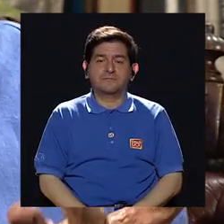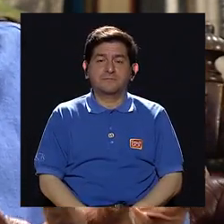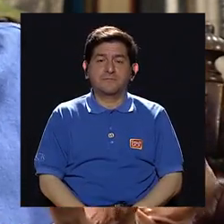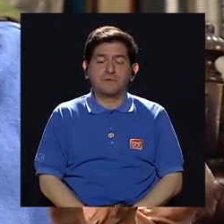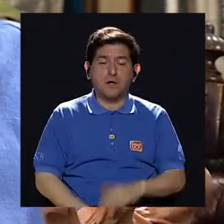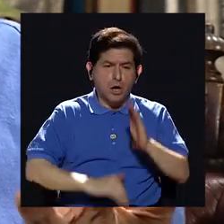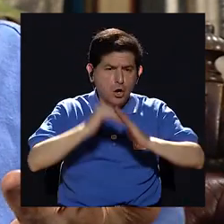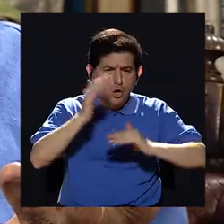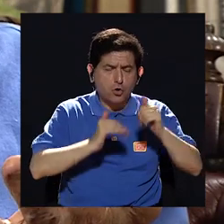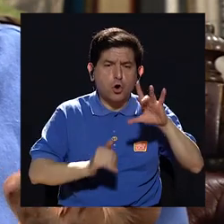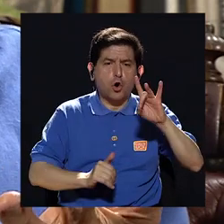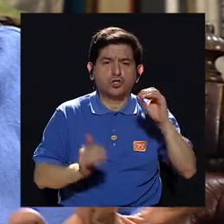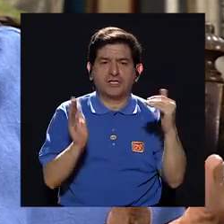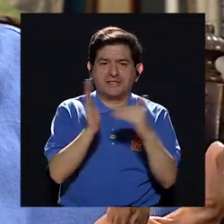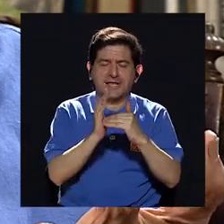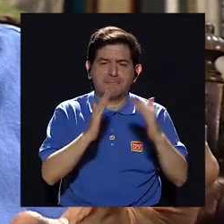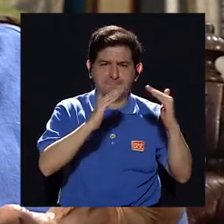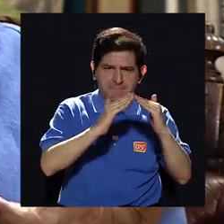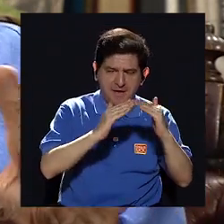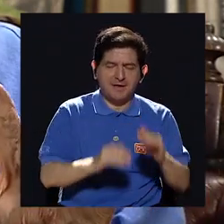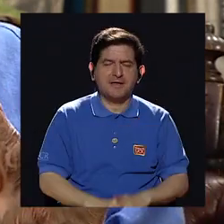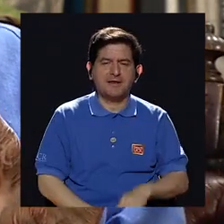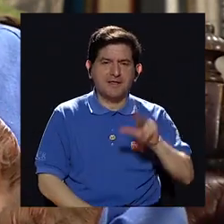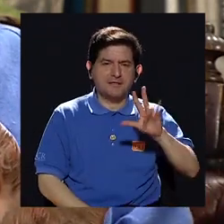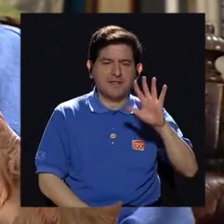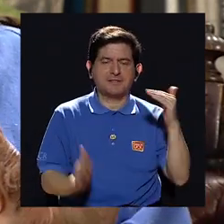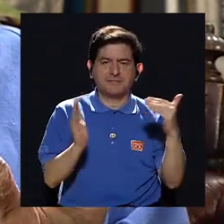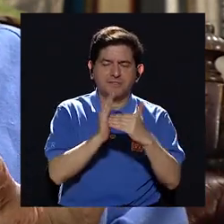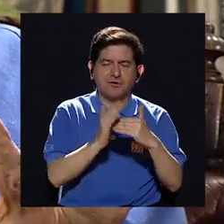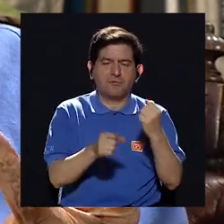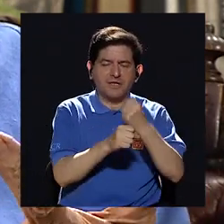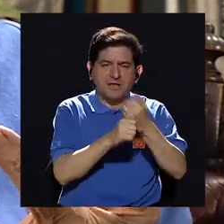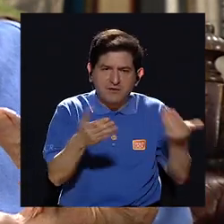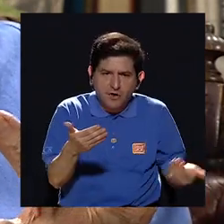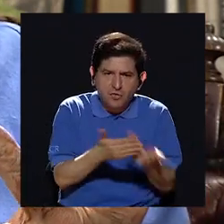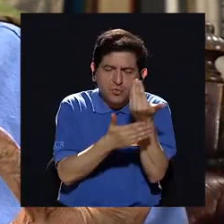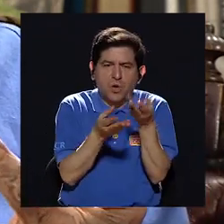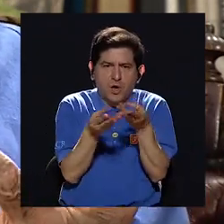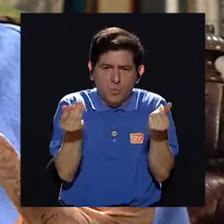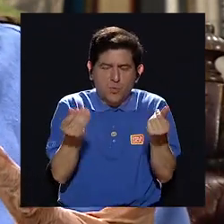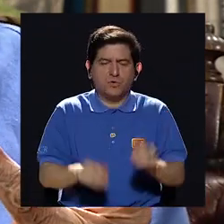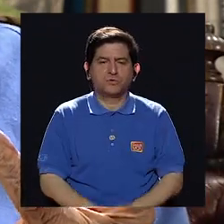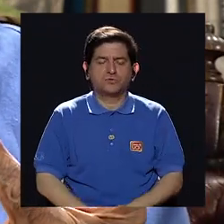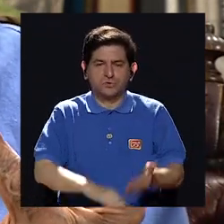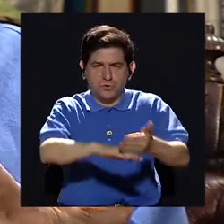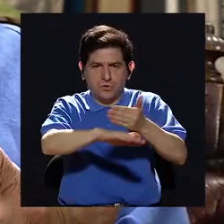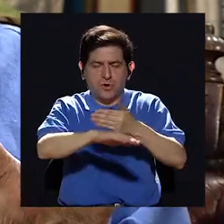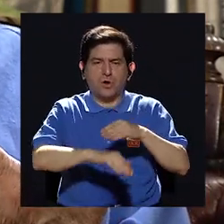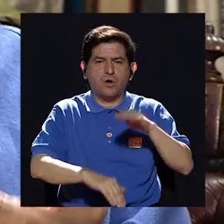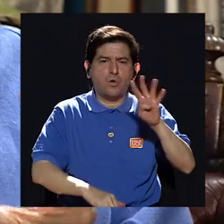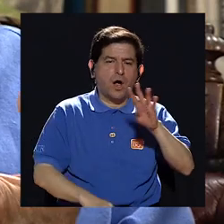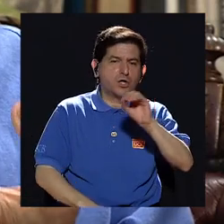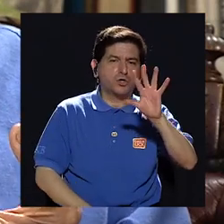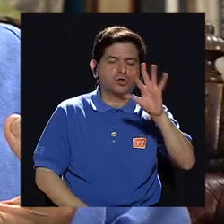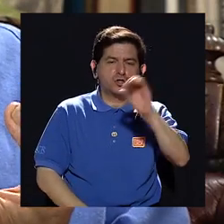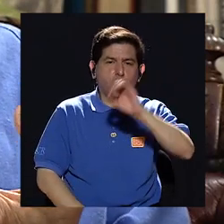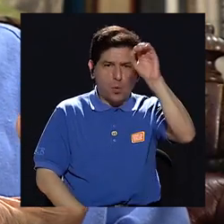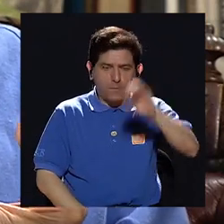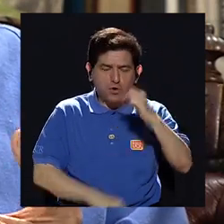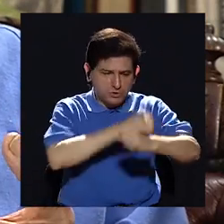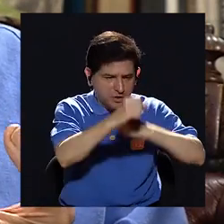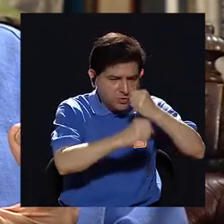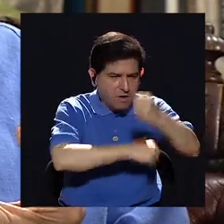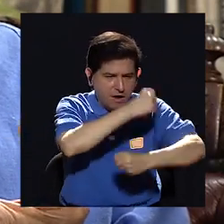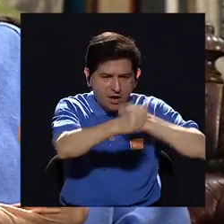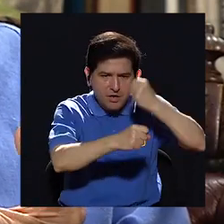para construir 80 mil viviendas, para generar 35 mil empleos, para crecer al 4 o 5 por ciento